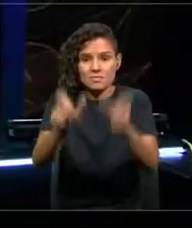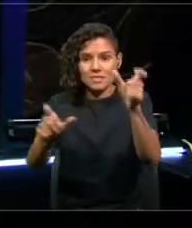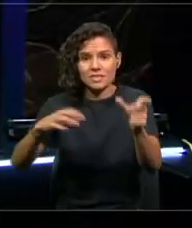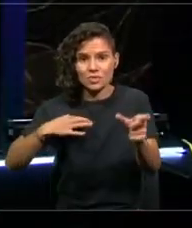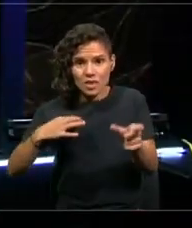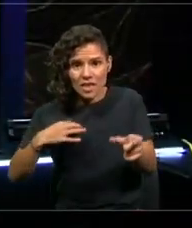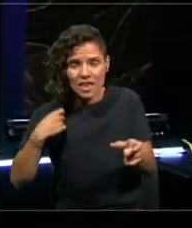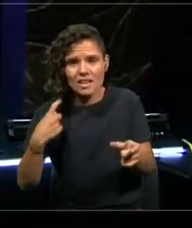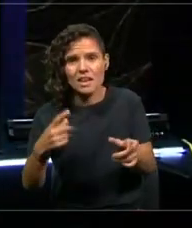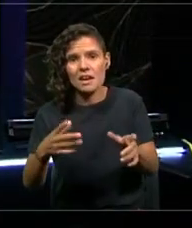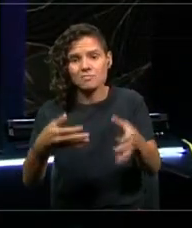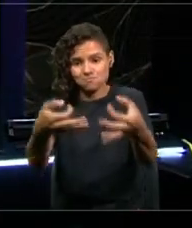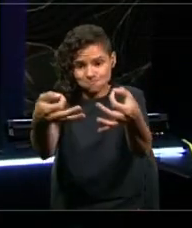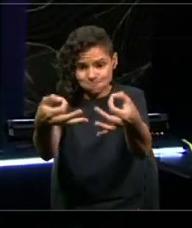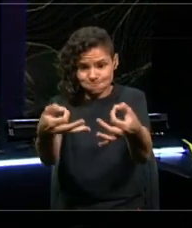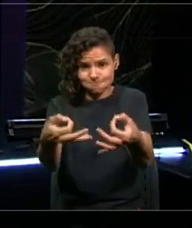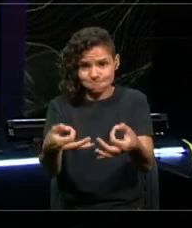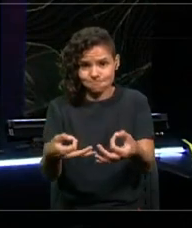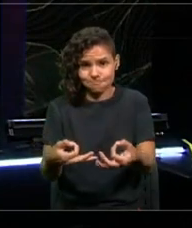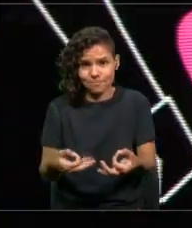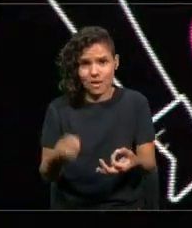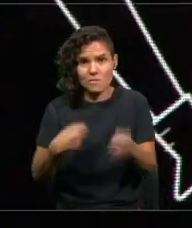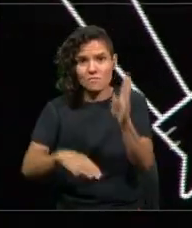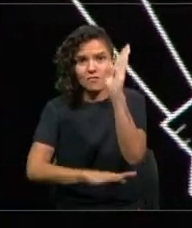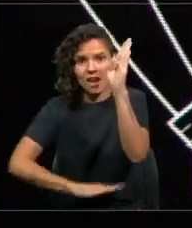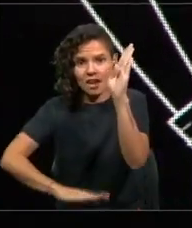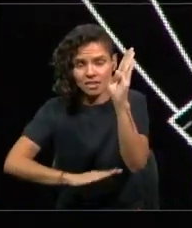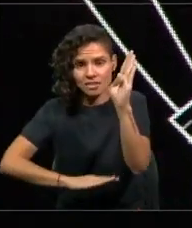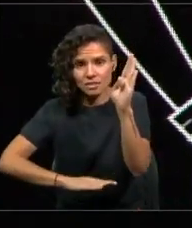desafiaba a un ingreso cercano al millón de pesos,